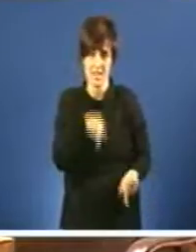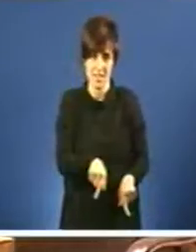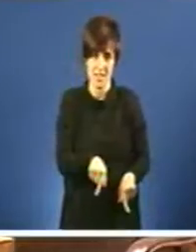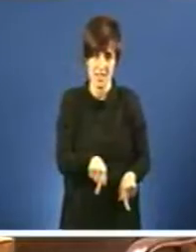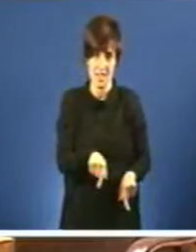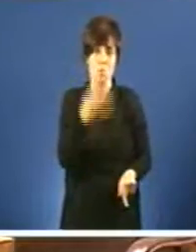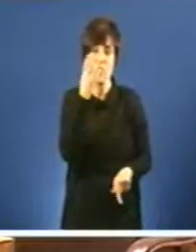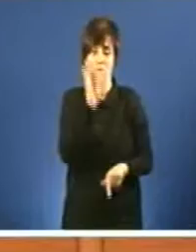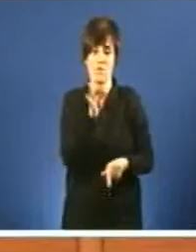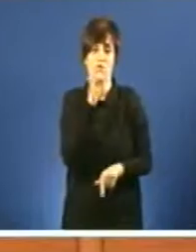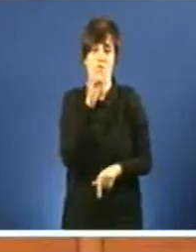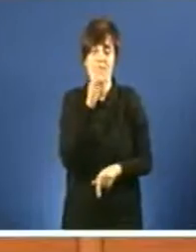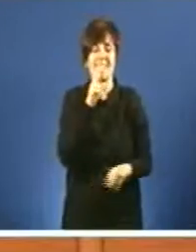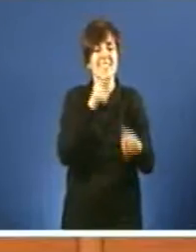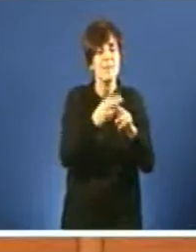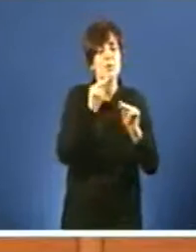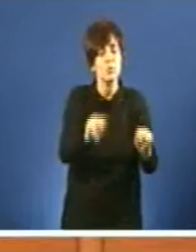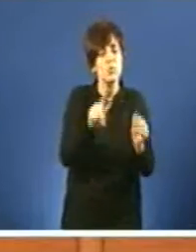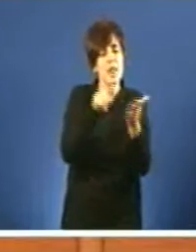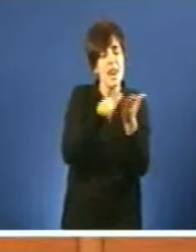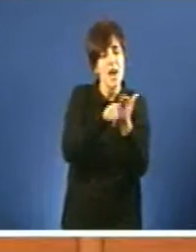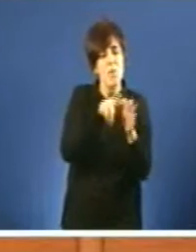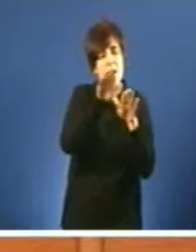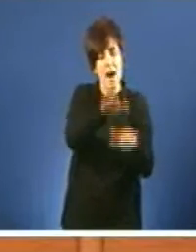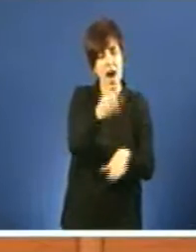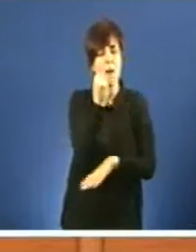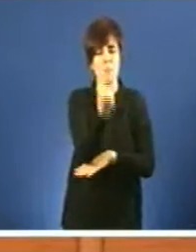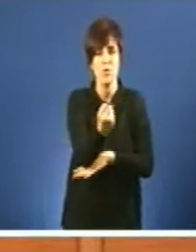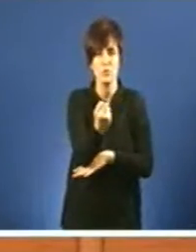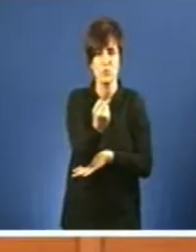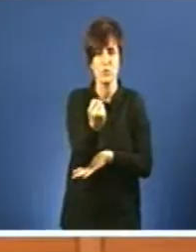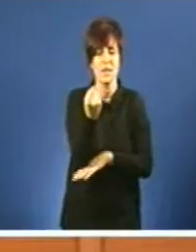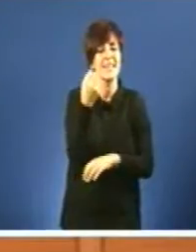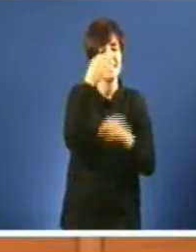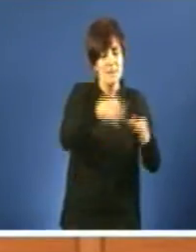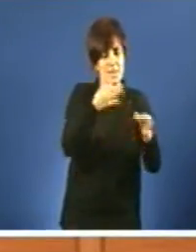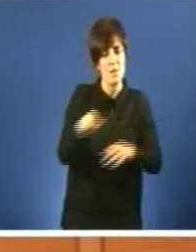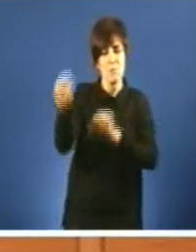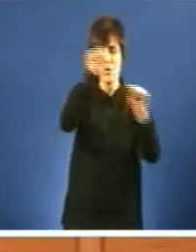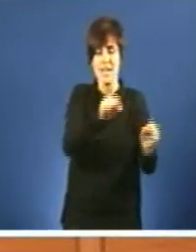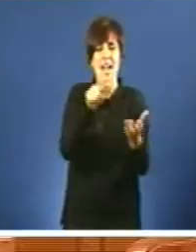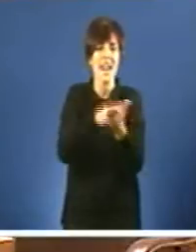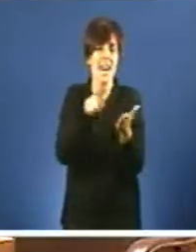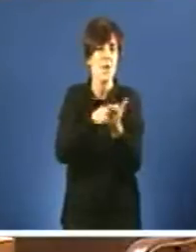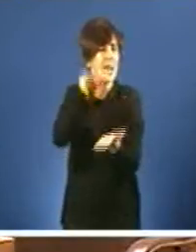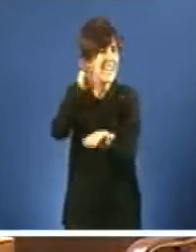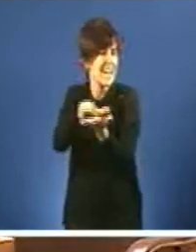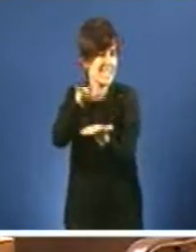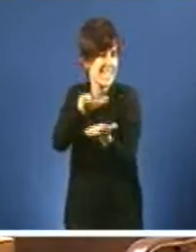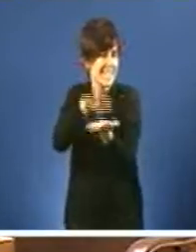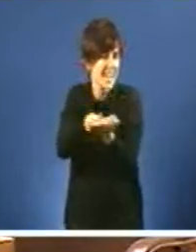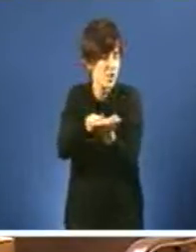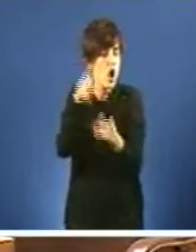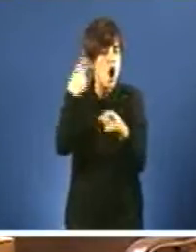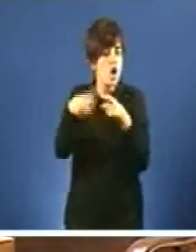plurilingüismo, señor Feijó. Cincocentas disposicións legais protesen o castelán. E as poucas que existían para proteger o galego,